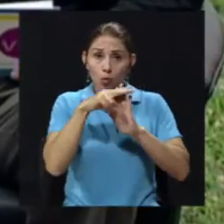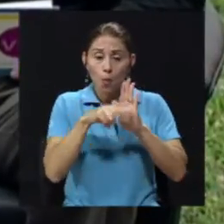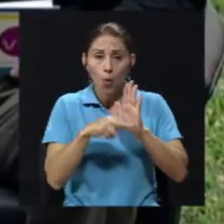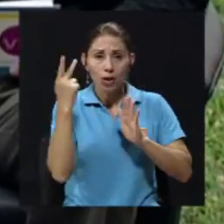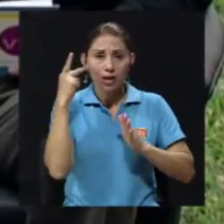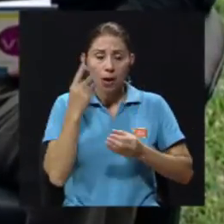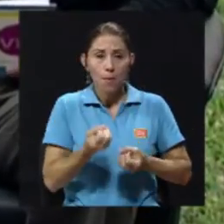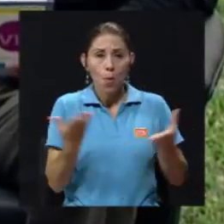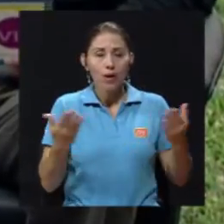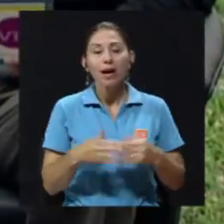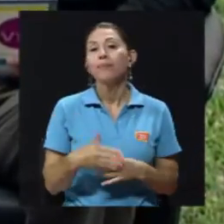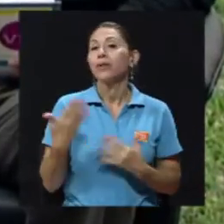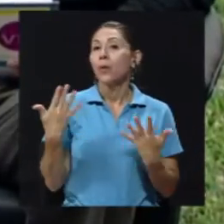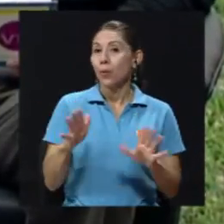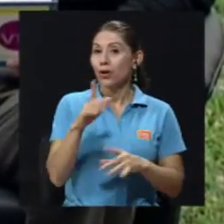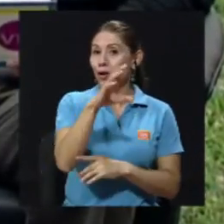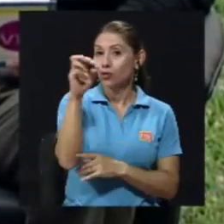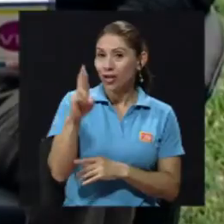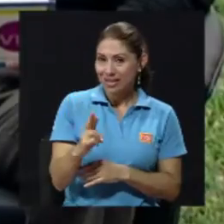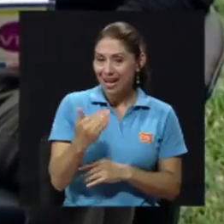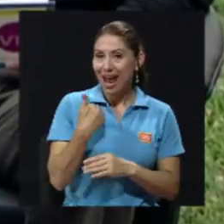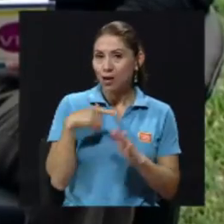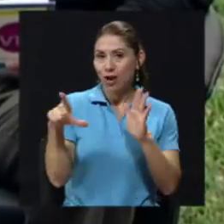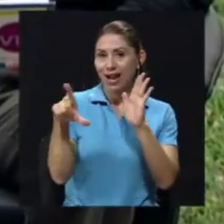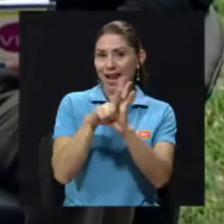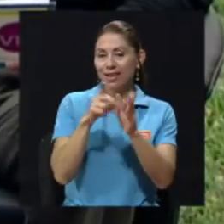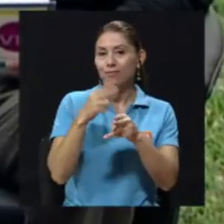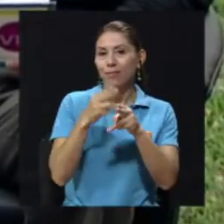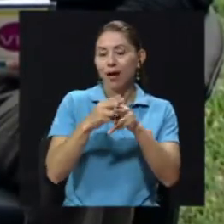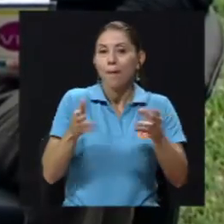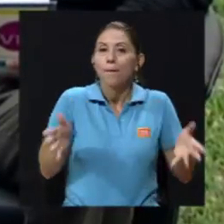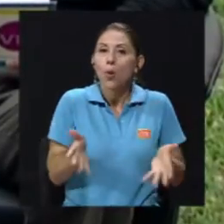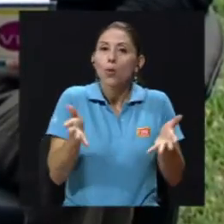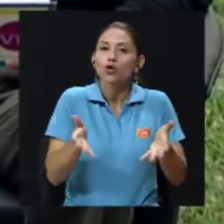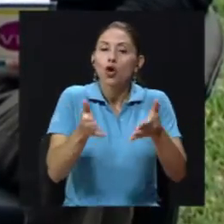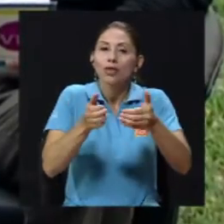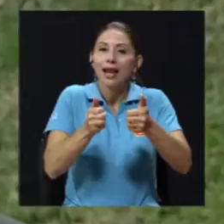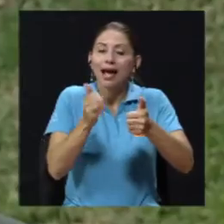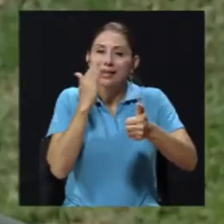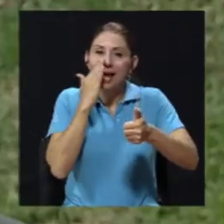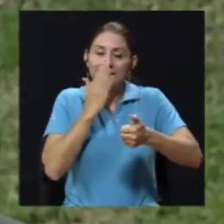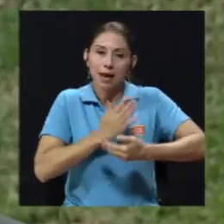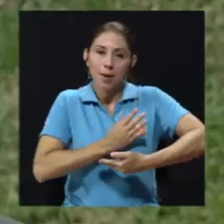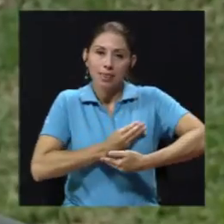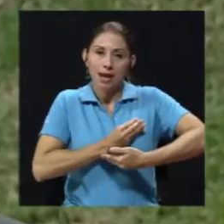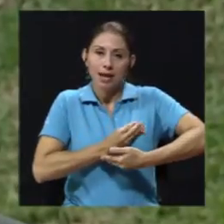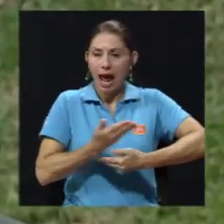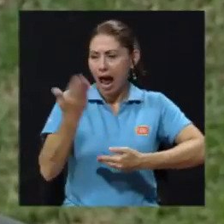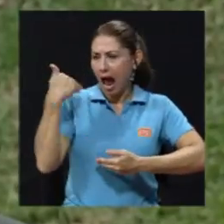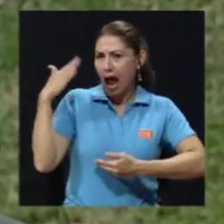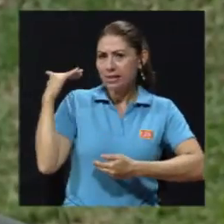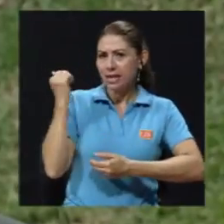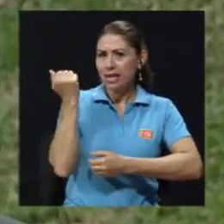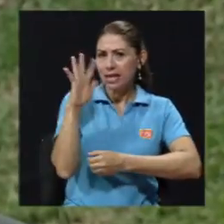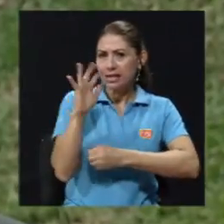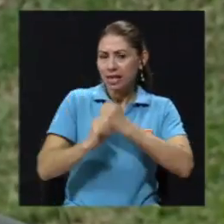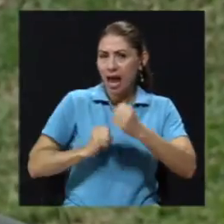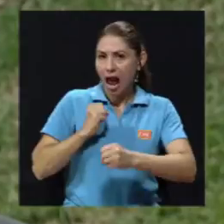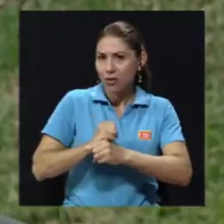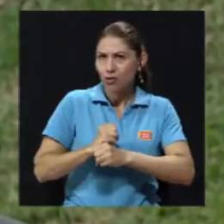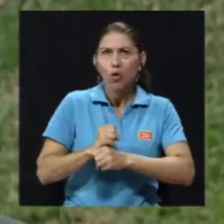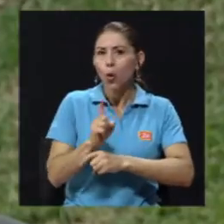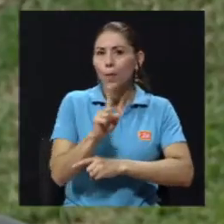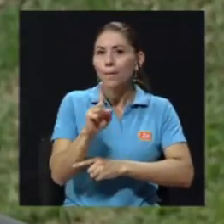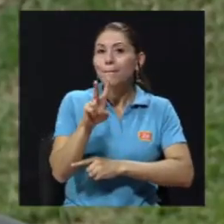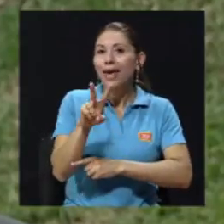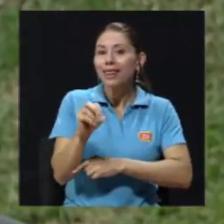respalde? Bueno, en Costa Rica existe la ley de promoción de lactancia materna, que se promulgó hace 15 años, 20